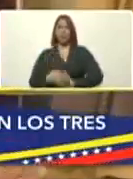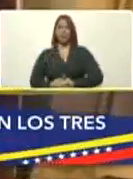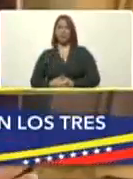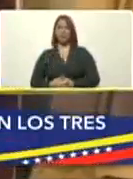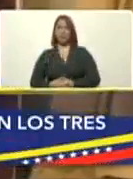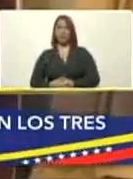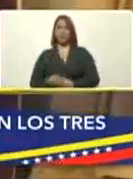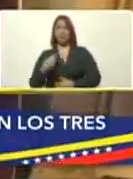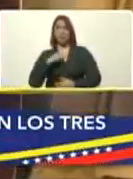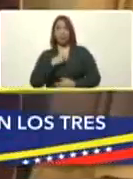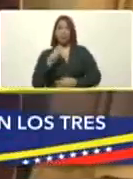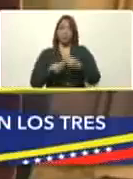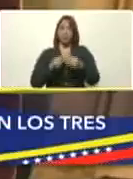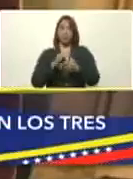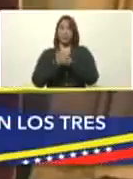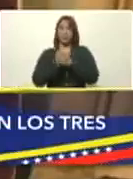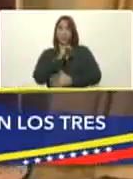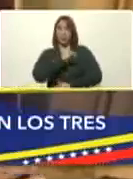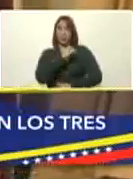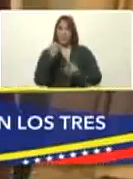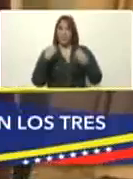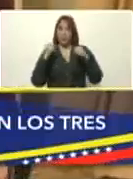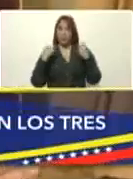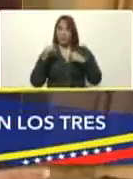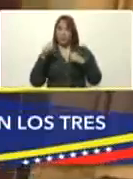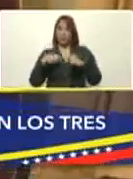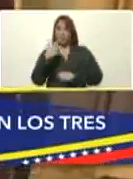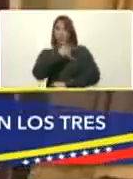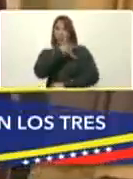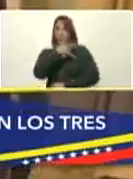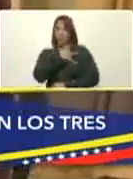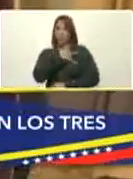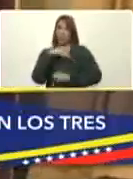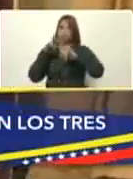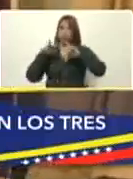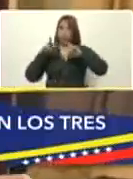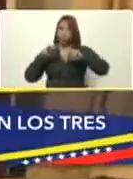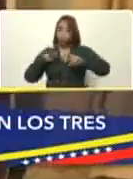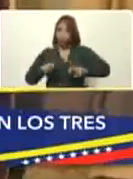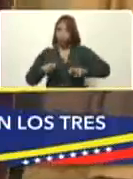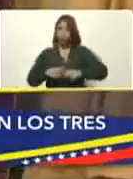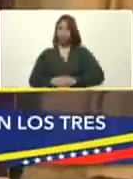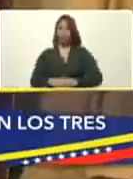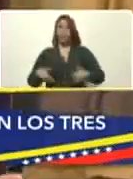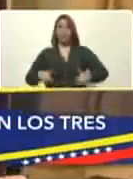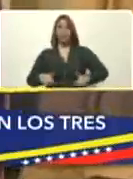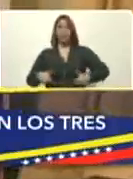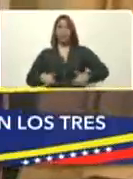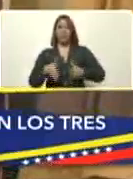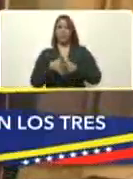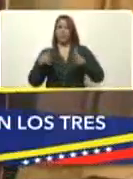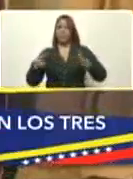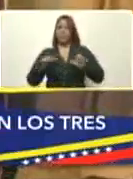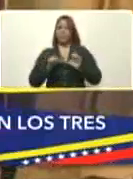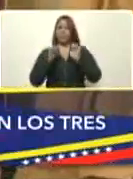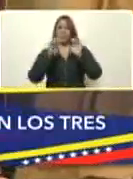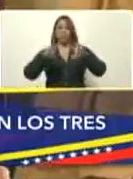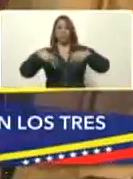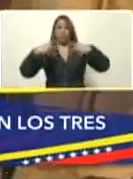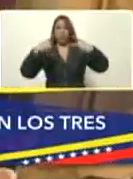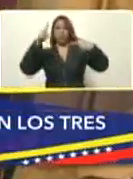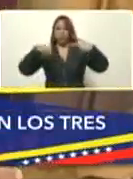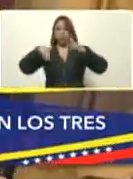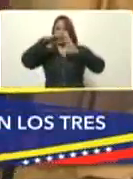con mis compañeros del comité terapéutico, de universidades, investigadores, un esfuerzo importante en mantener actualizadas las